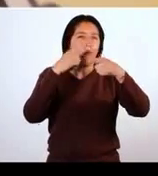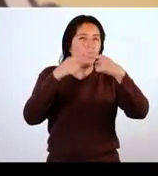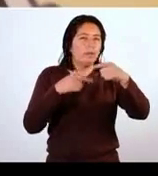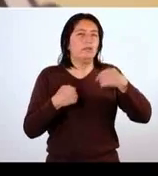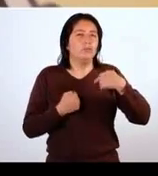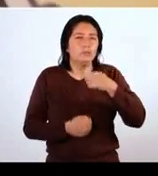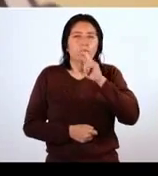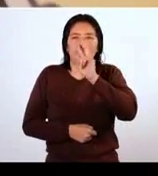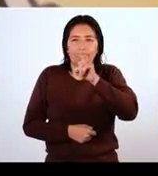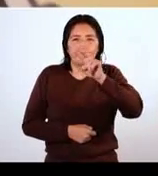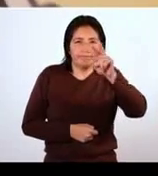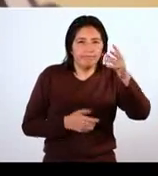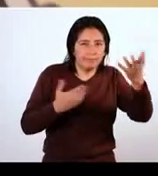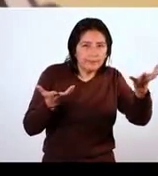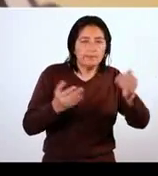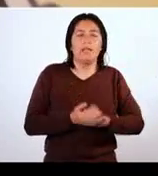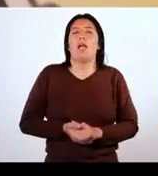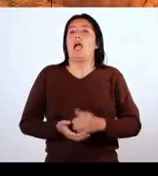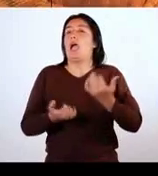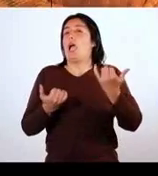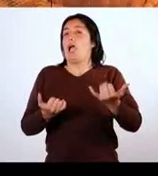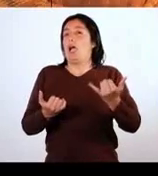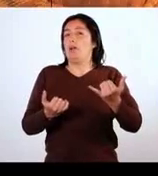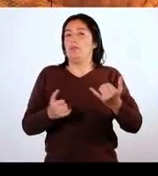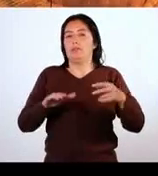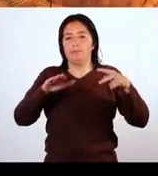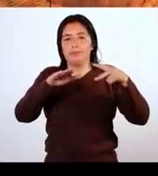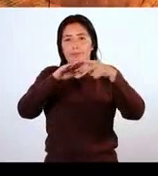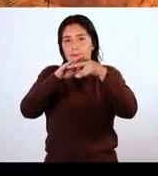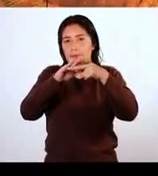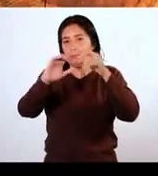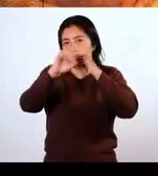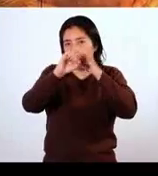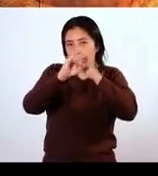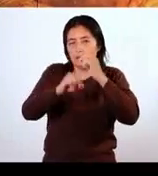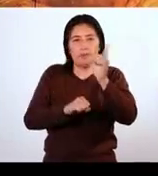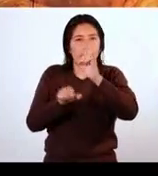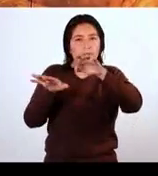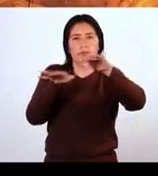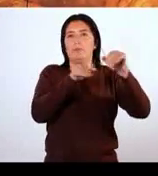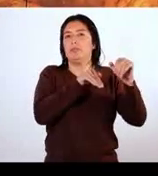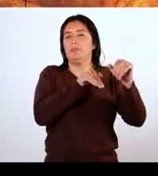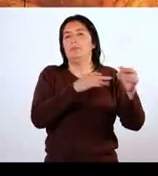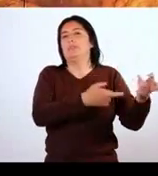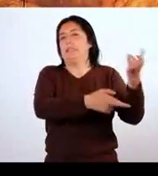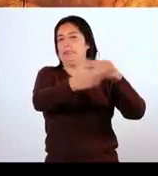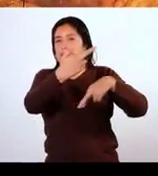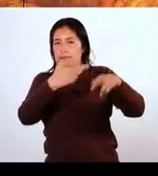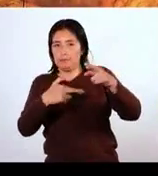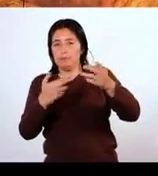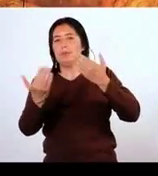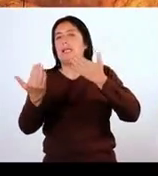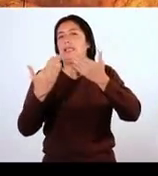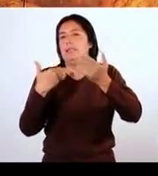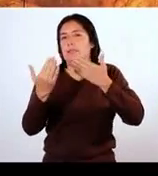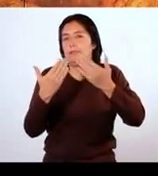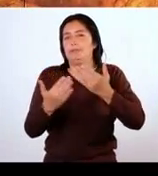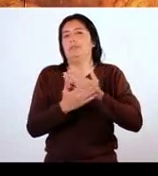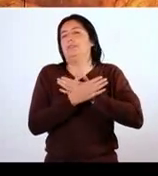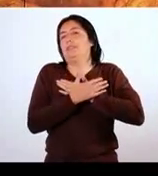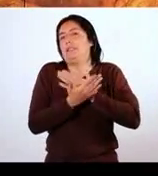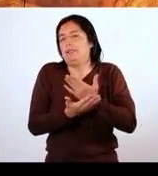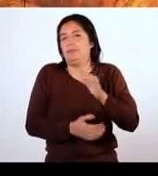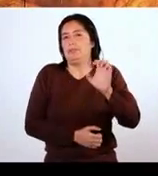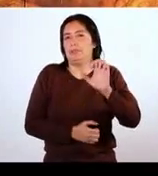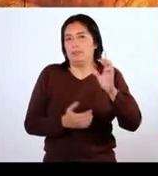y nosotros ahí estaremos pendientes, como siempre. Pero bueno, ahora nos vamos a un corte comercial. No se muevan porque regresamos con la entrevista que va a